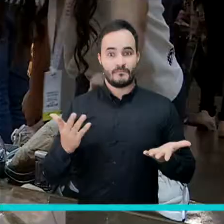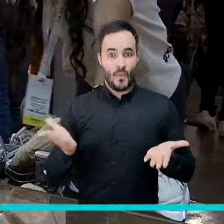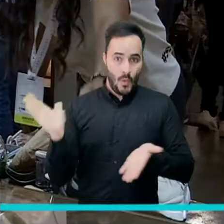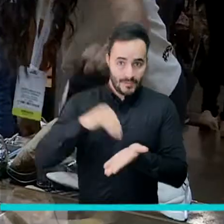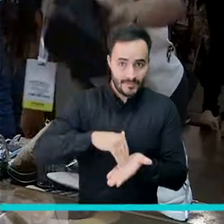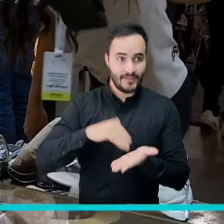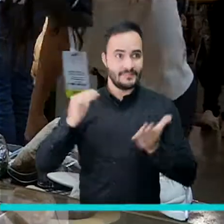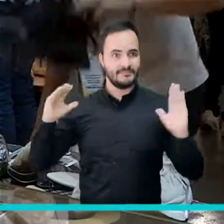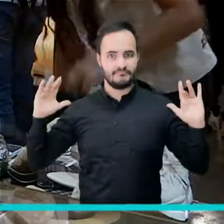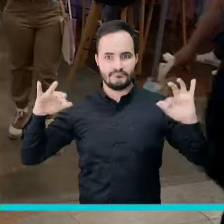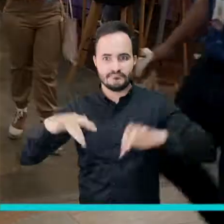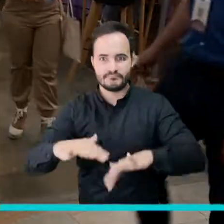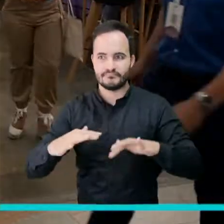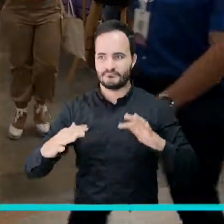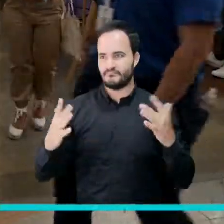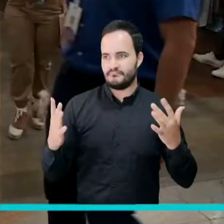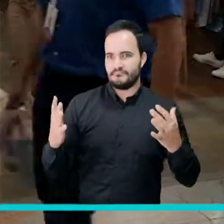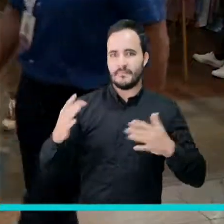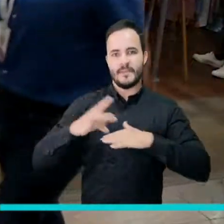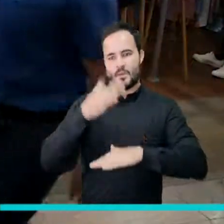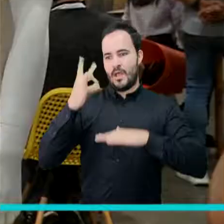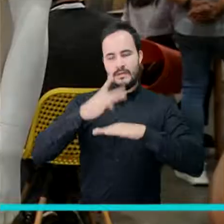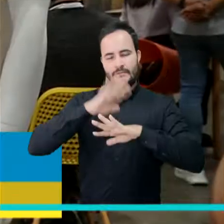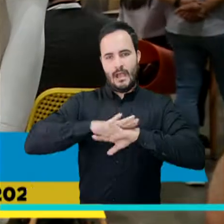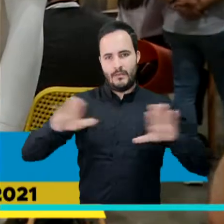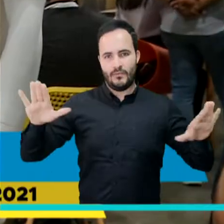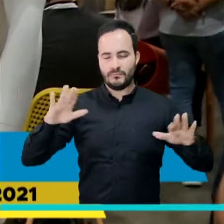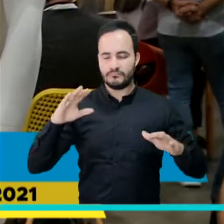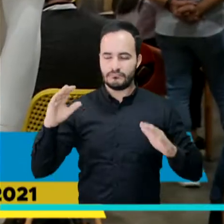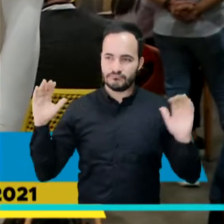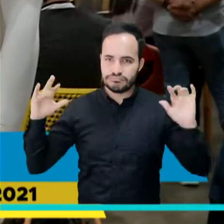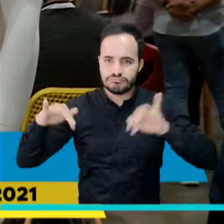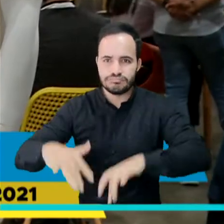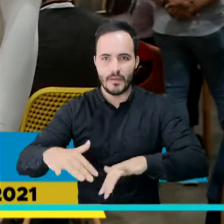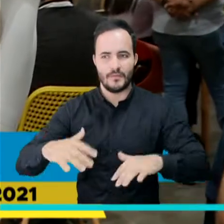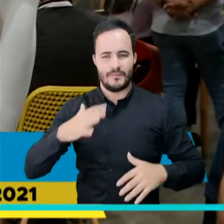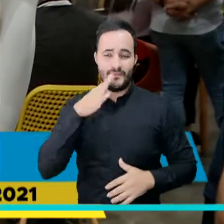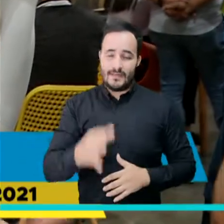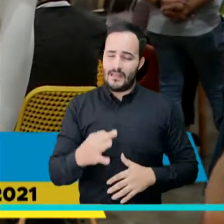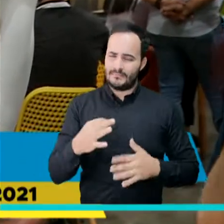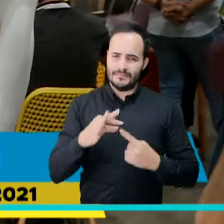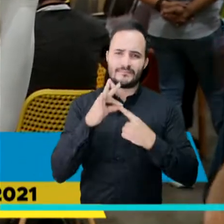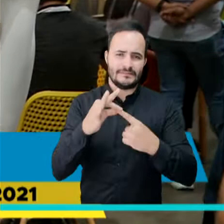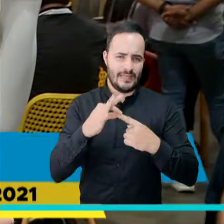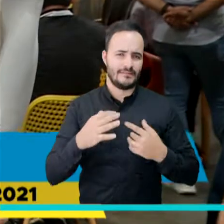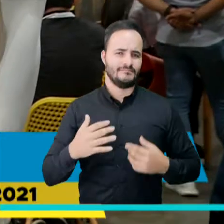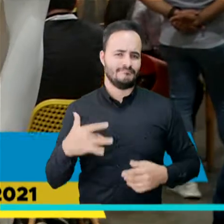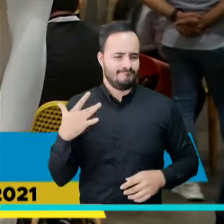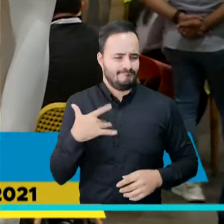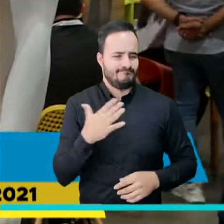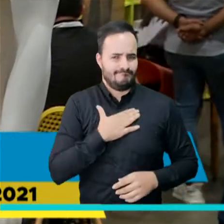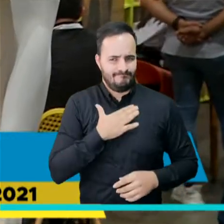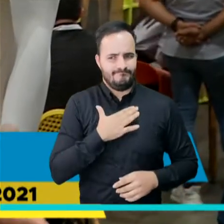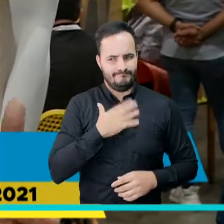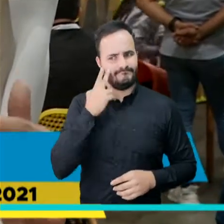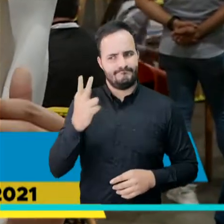Este regreso a la presenciabilidad me parece súper importante porque la relación entre